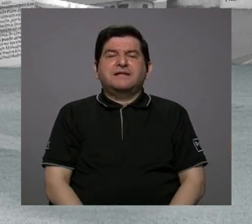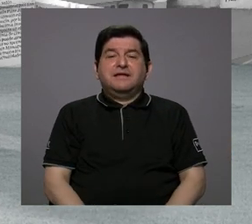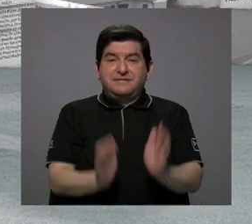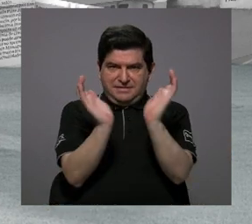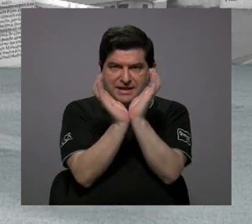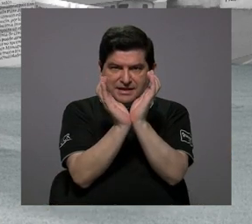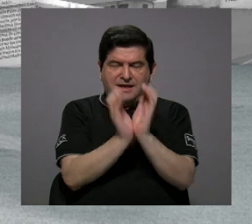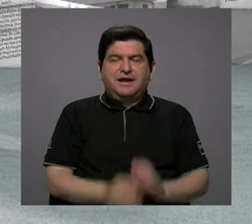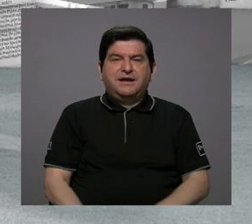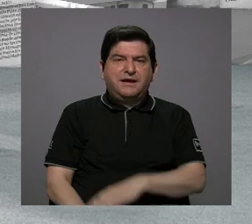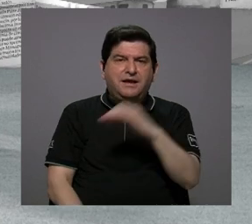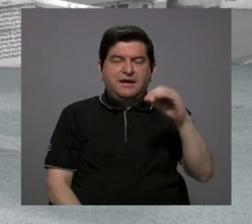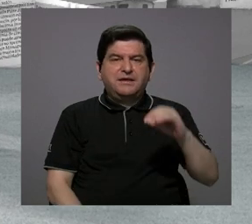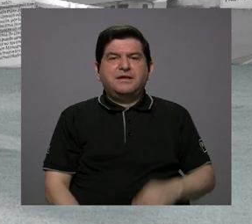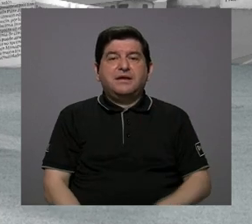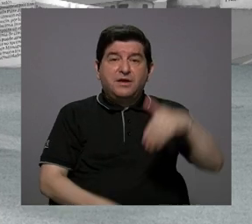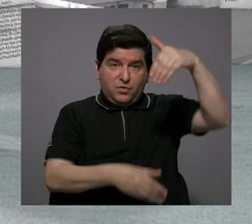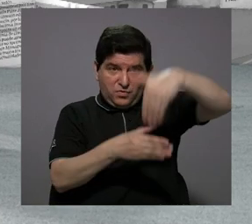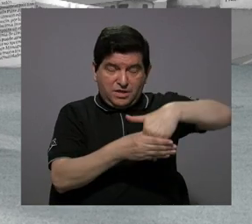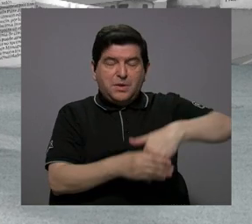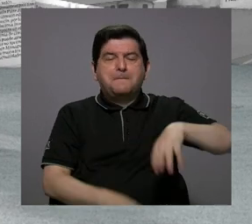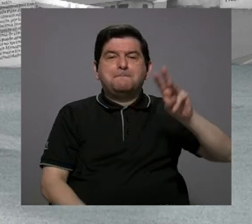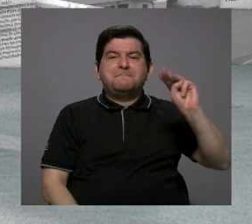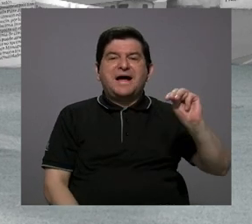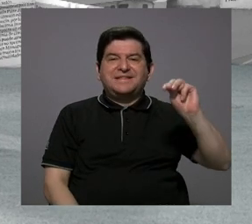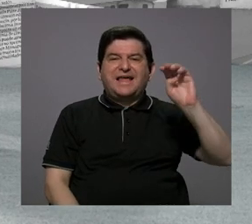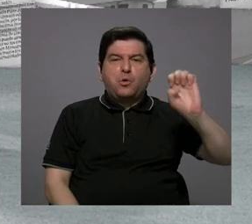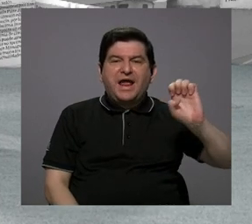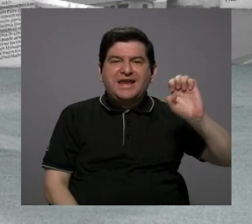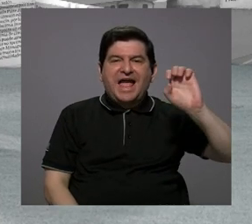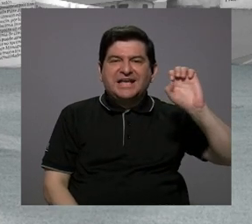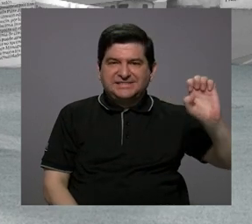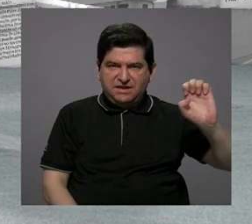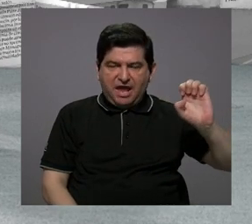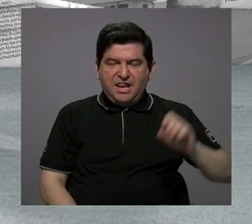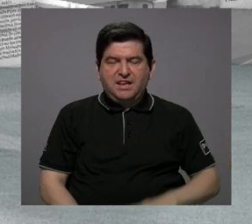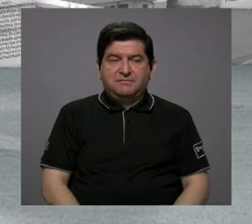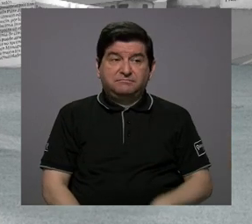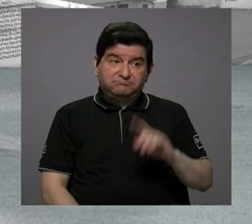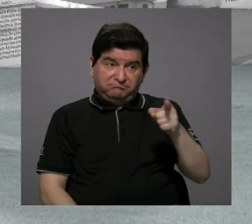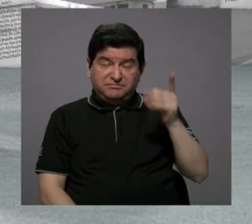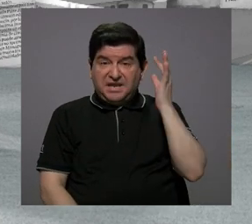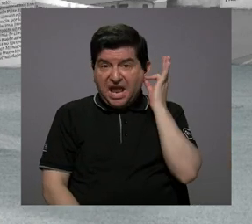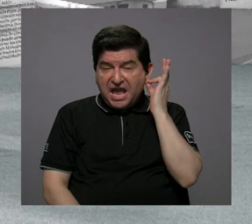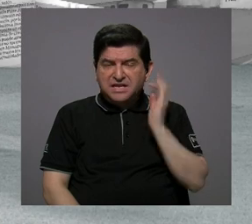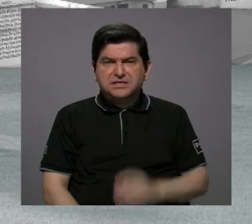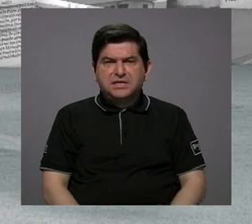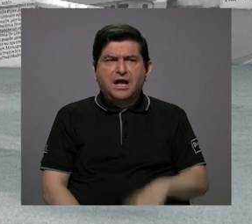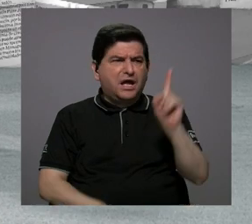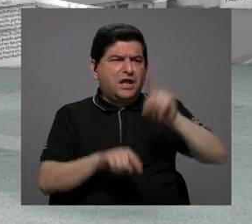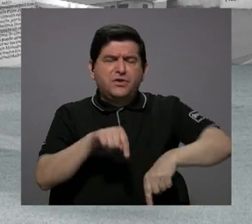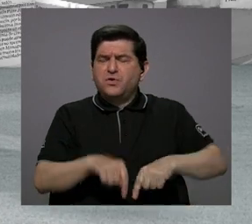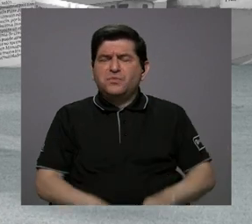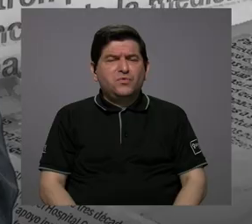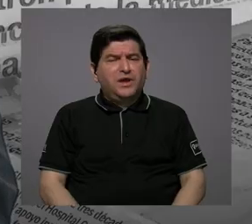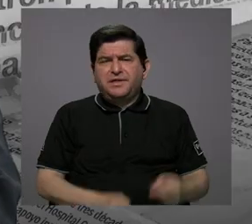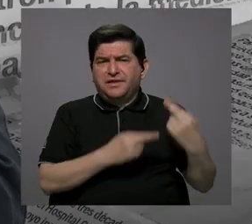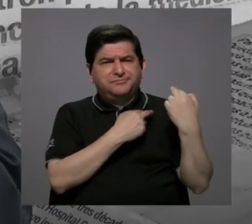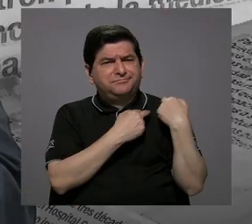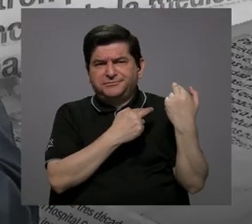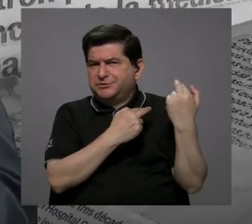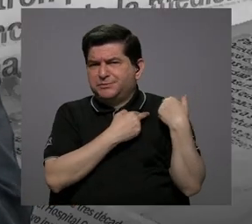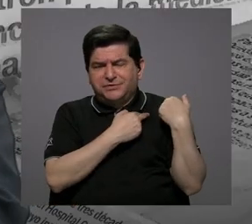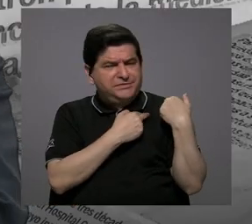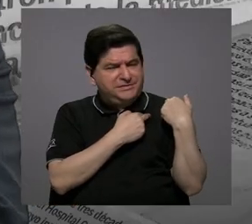la entrada a doña Marta Eugenia Esquivel. Si bien es cierto, doña Marta Eugenia Esquivel, no le podemos endigar la